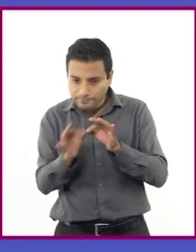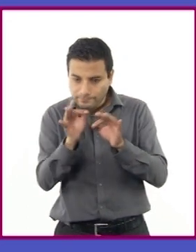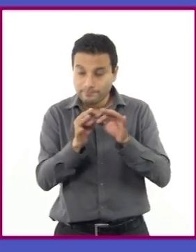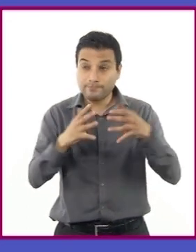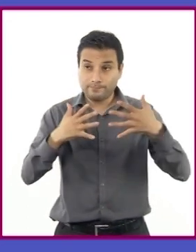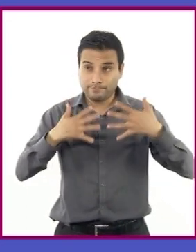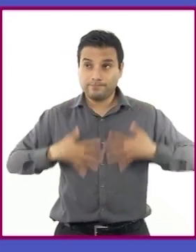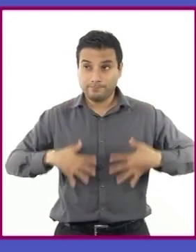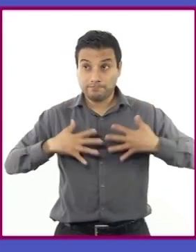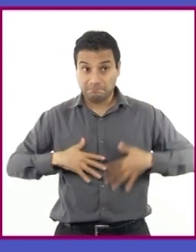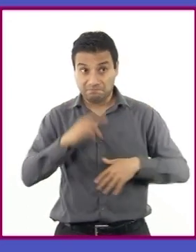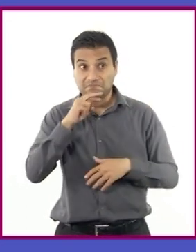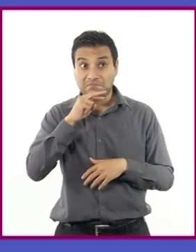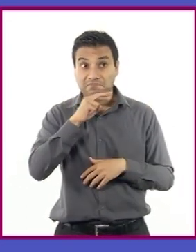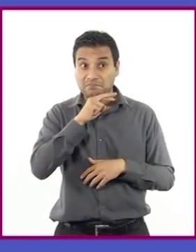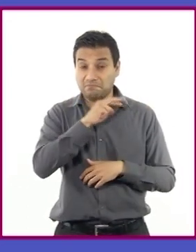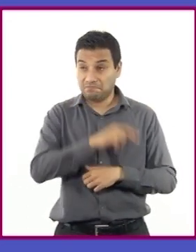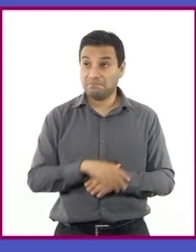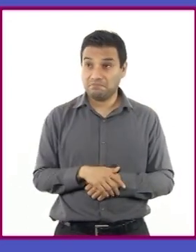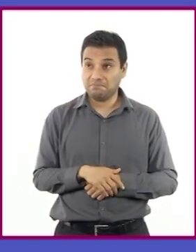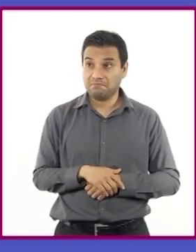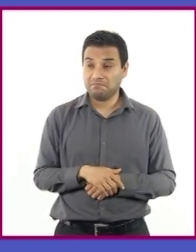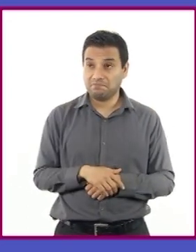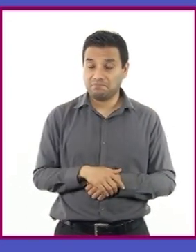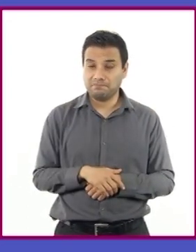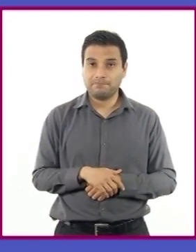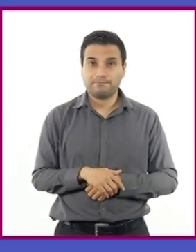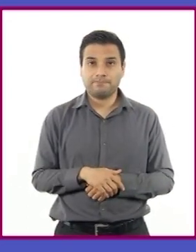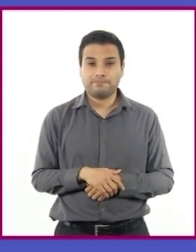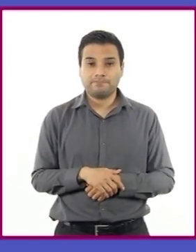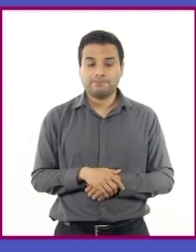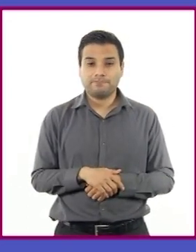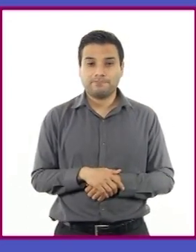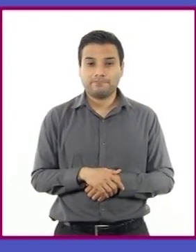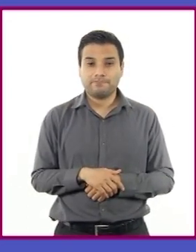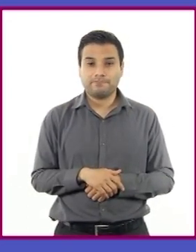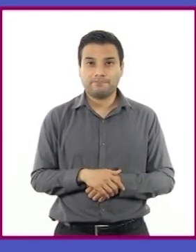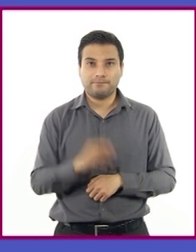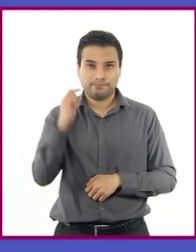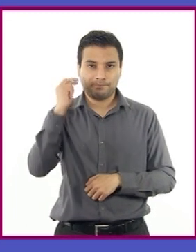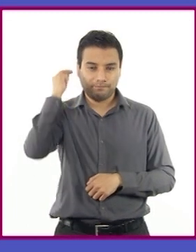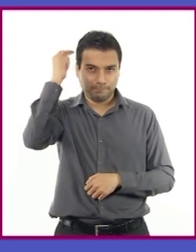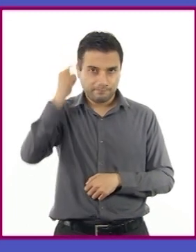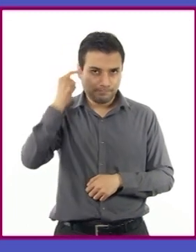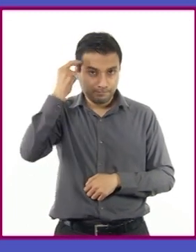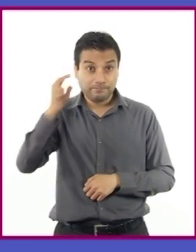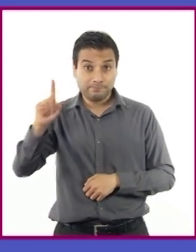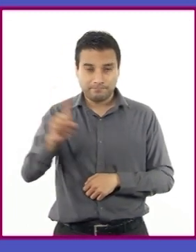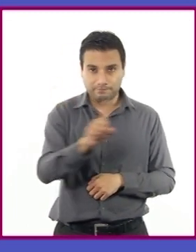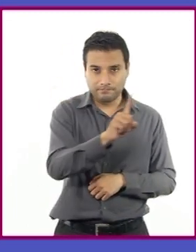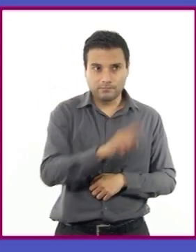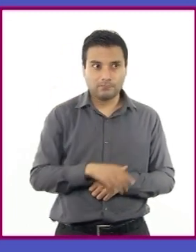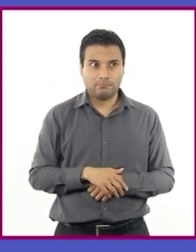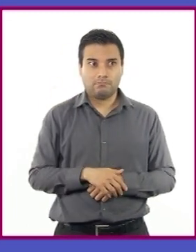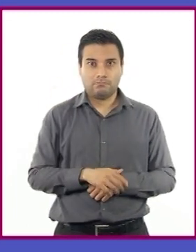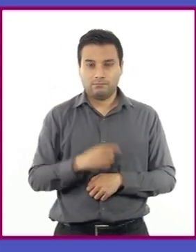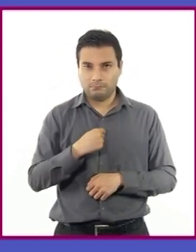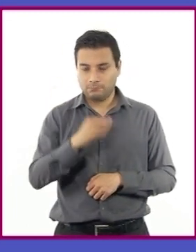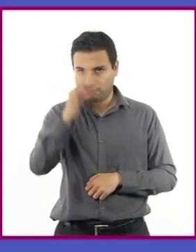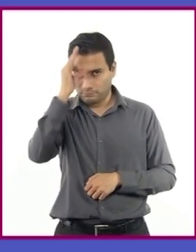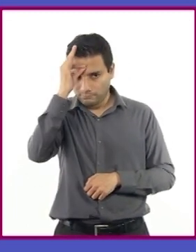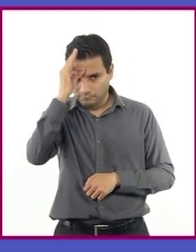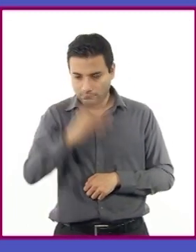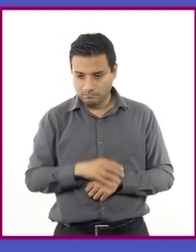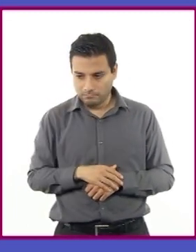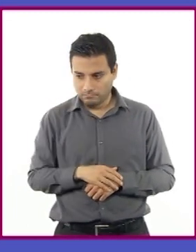Avanzan rápido, se dirige al taller. Narrador. Pero el emperador tenía miedo de saber si era inepto o malo